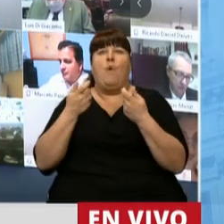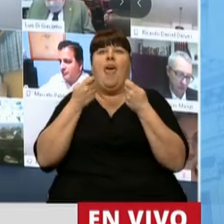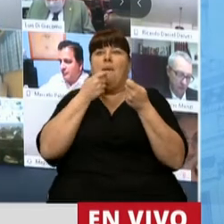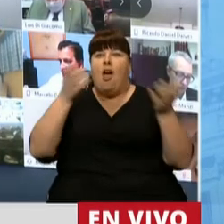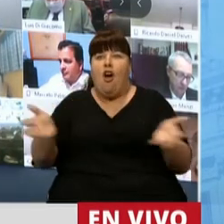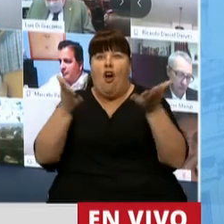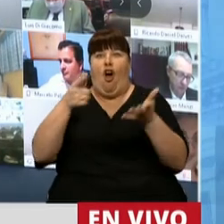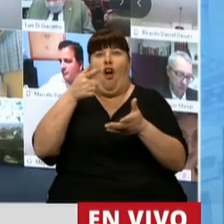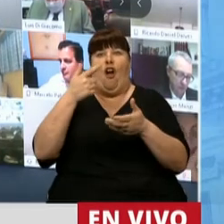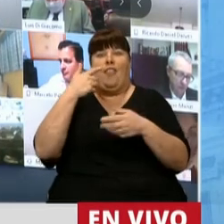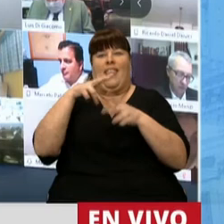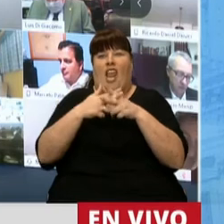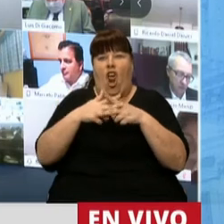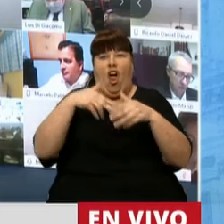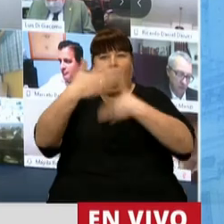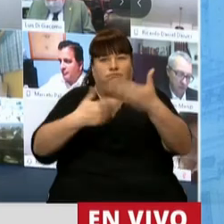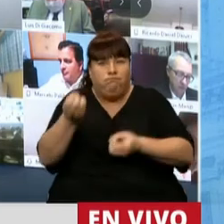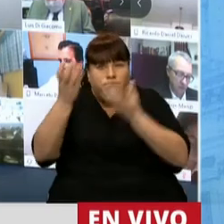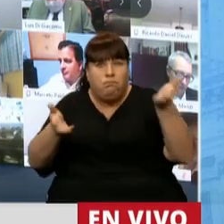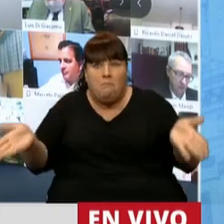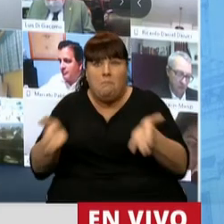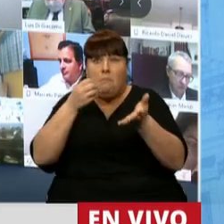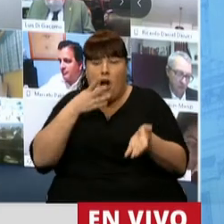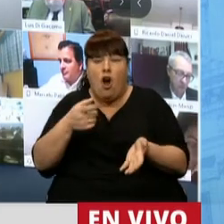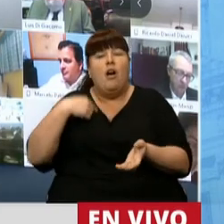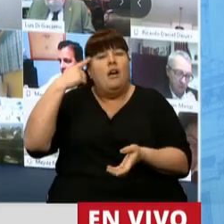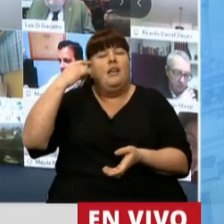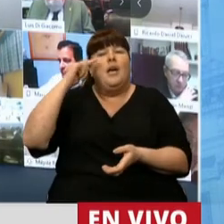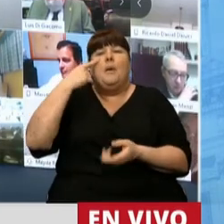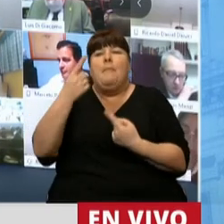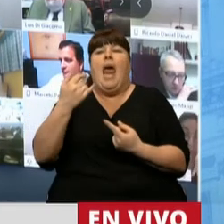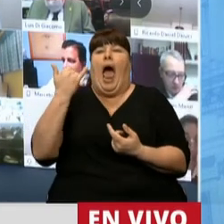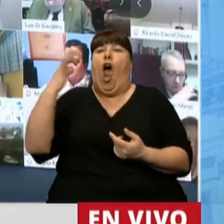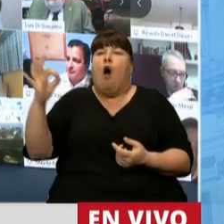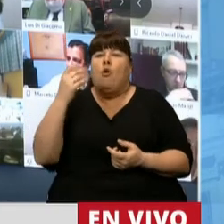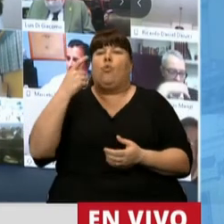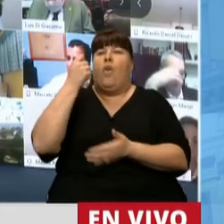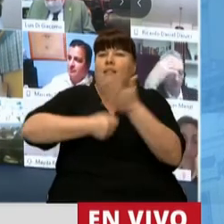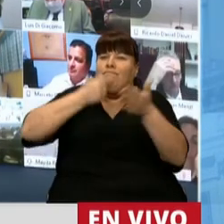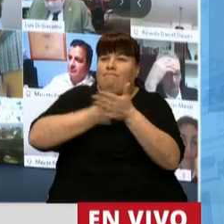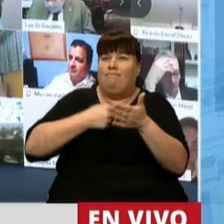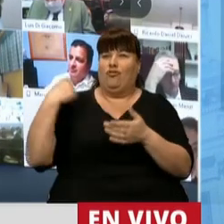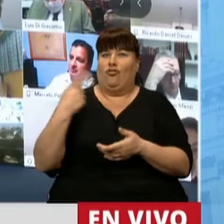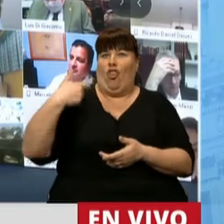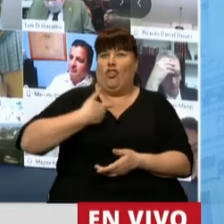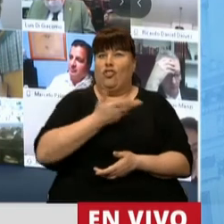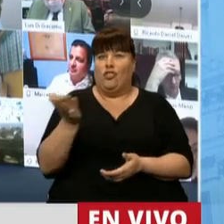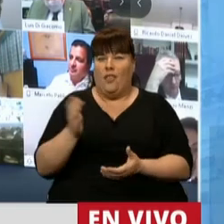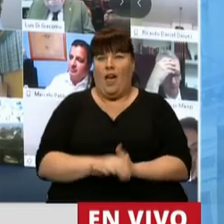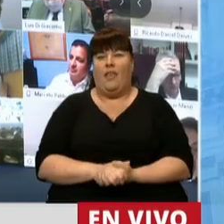crecimiento del sector del conocimiento. Estamos obligados a ver las oportunidades y desafíos que enfrentamos como sociedad.